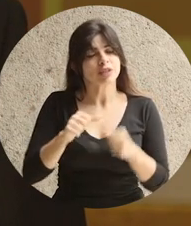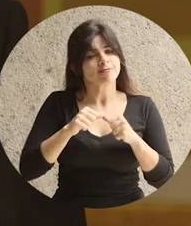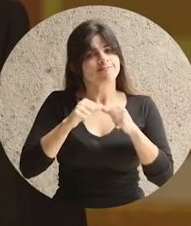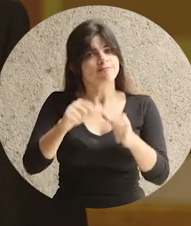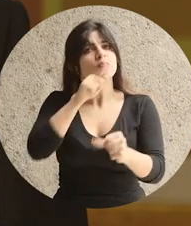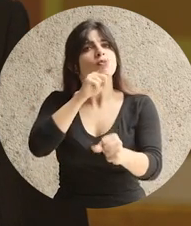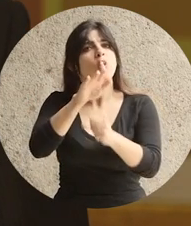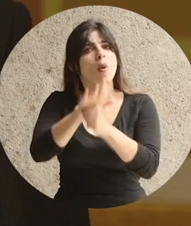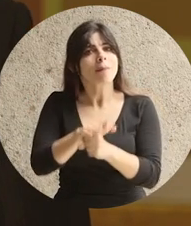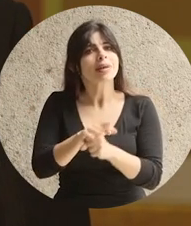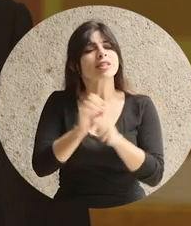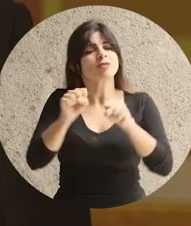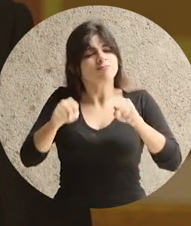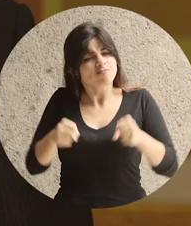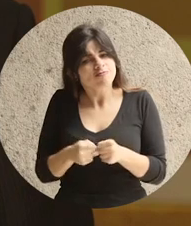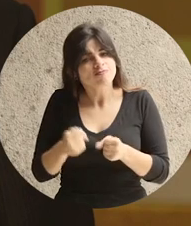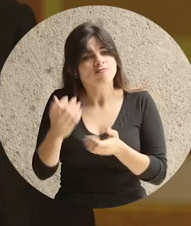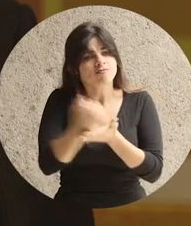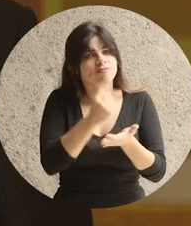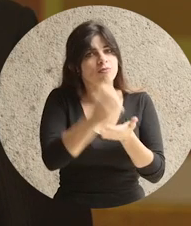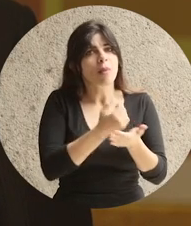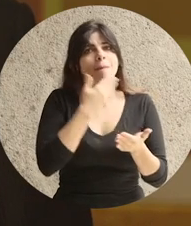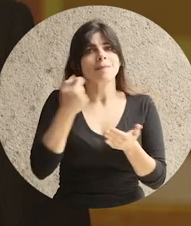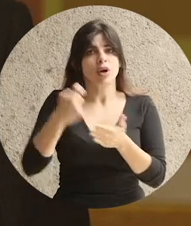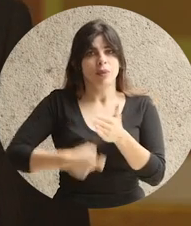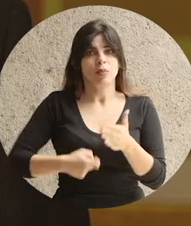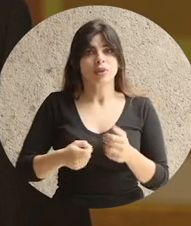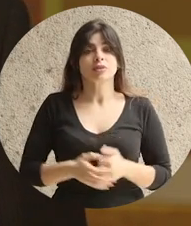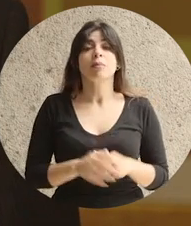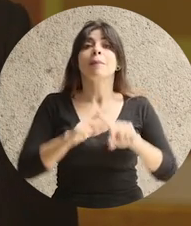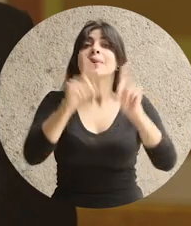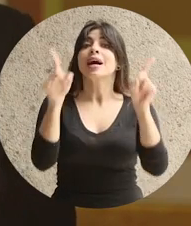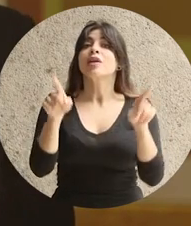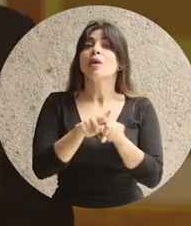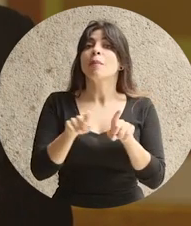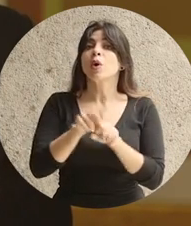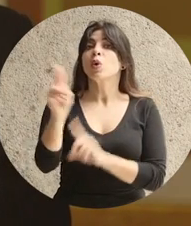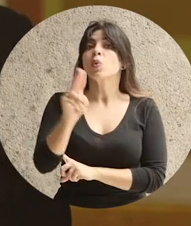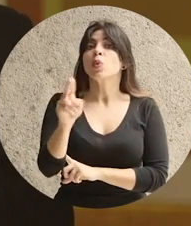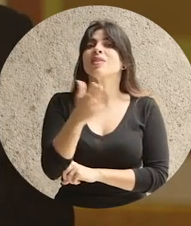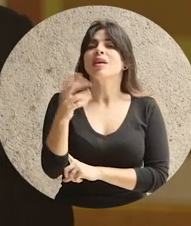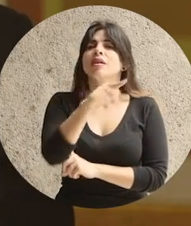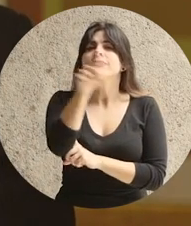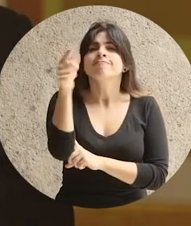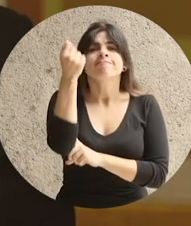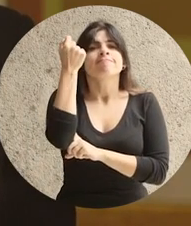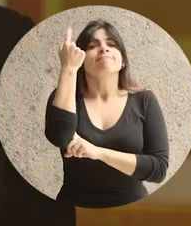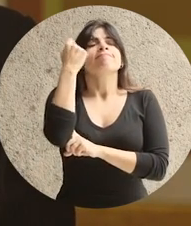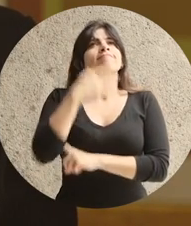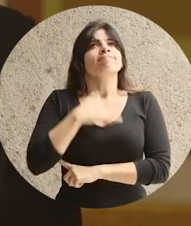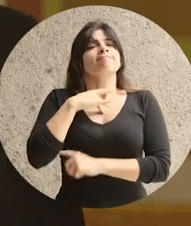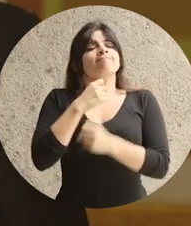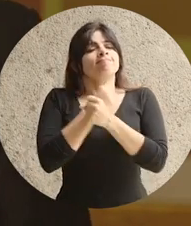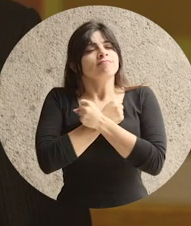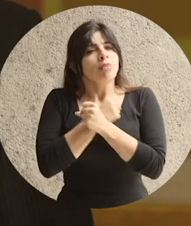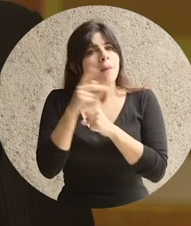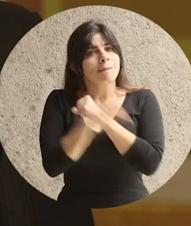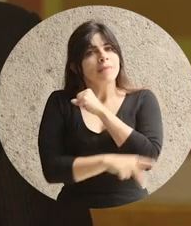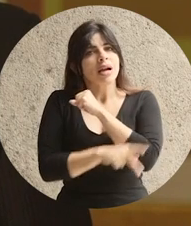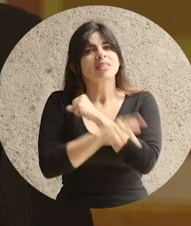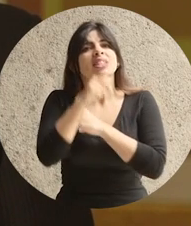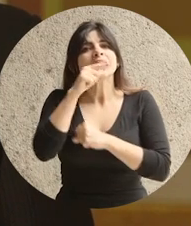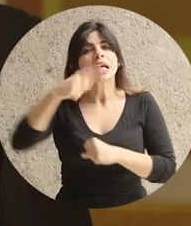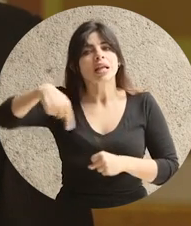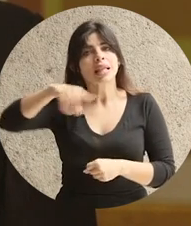mantiene su compromiso de ser austero y cobrar mejor los tributos. Pero también es urgente la comprensión y sentido patriótico de las